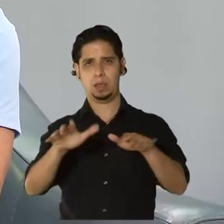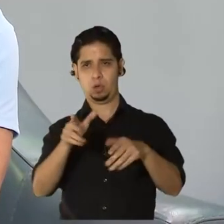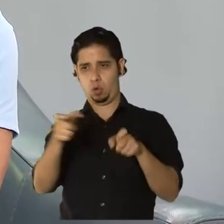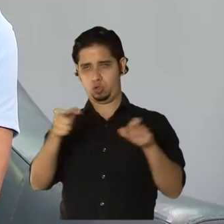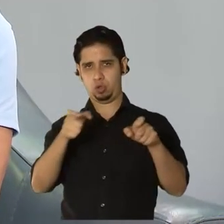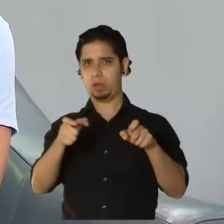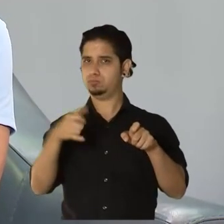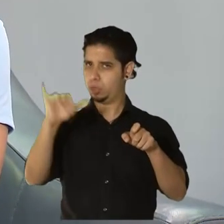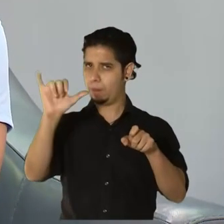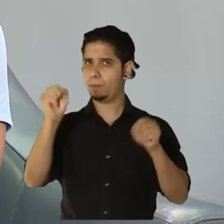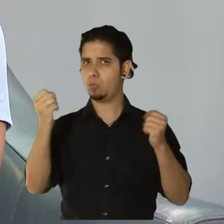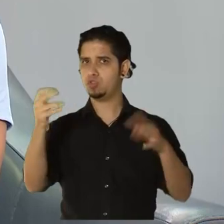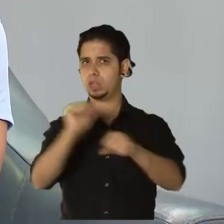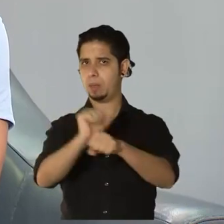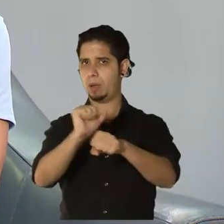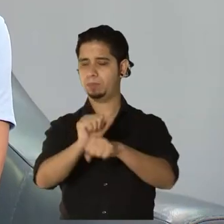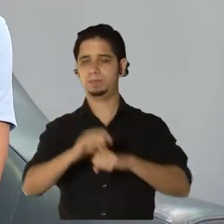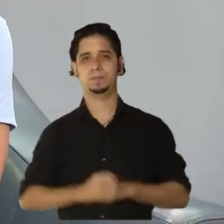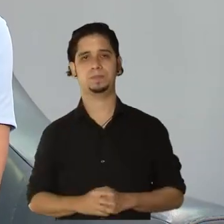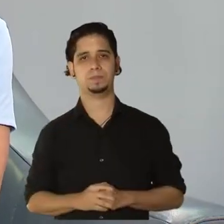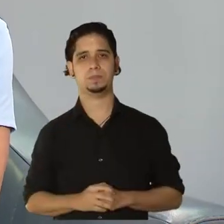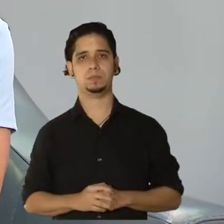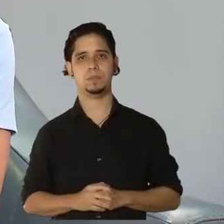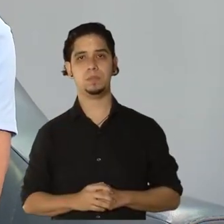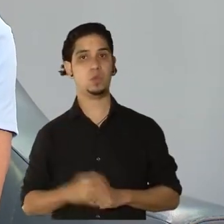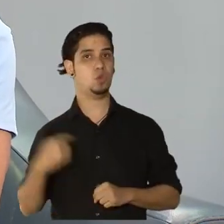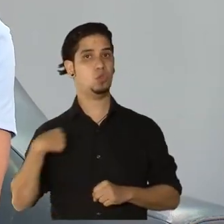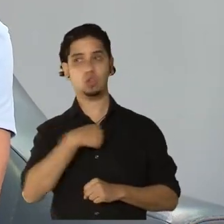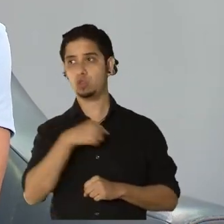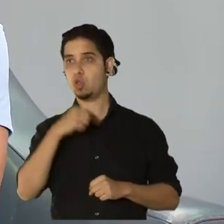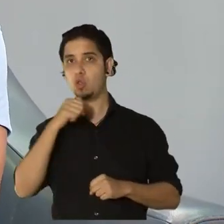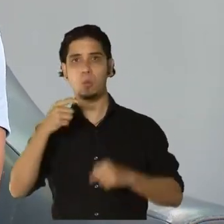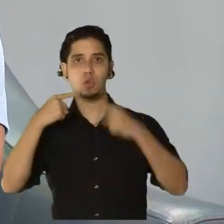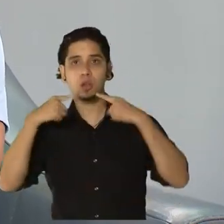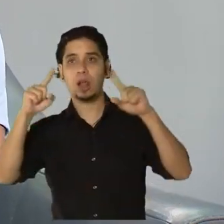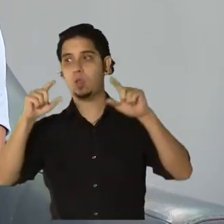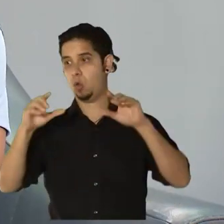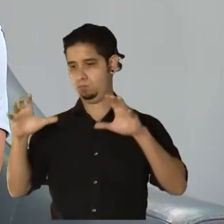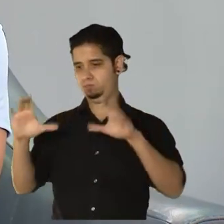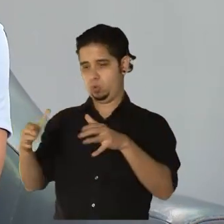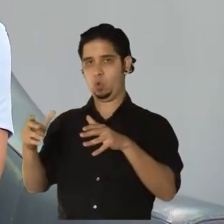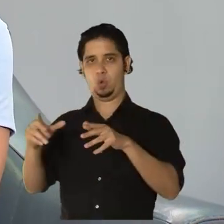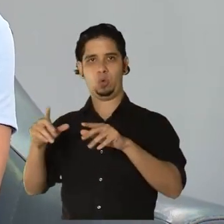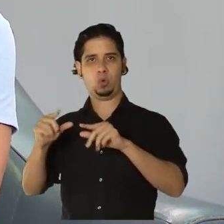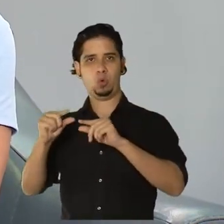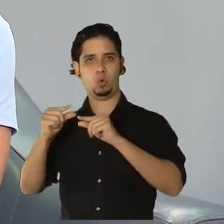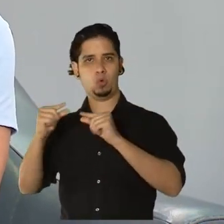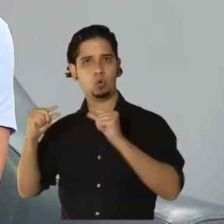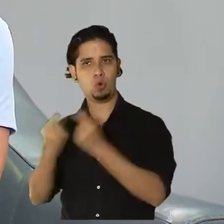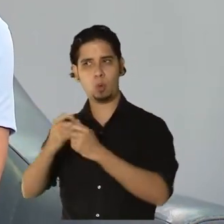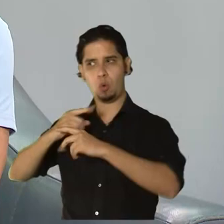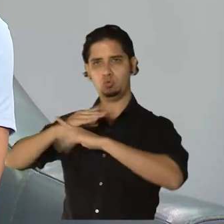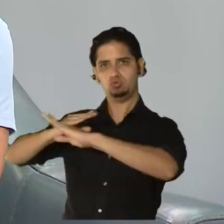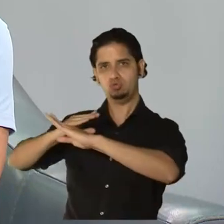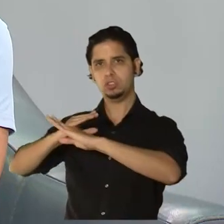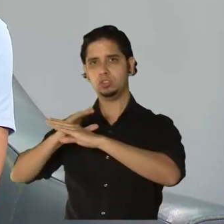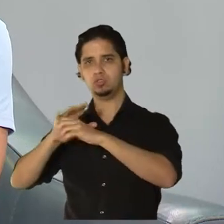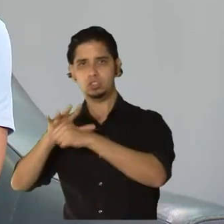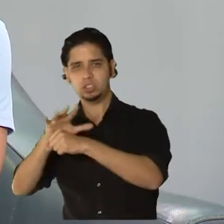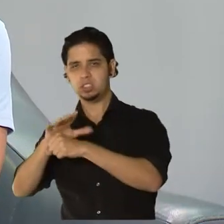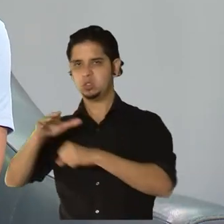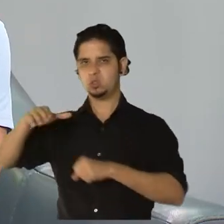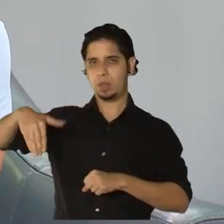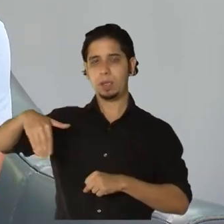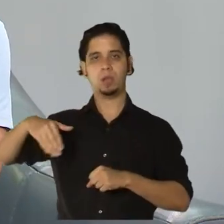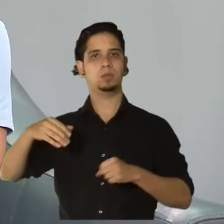continúa el proceso de vacunación y no logramos una inmunidad colectiva mediante esa vacunación, ¿cuán lejos estaríamos